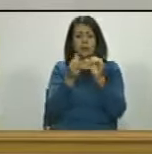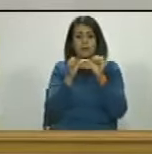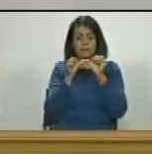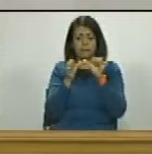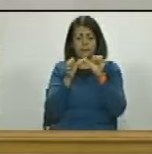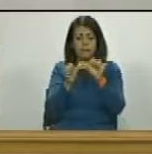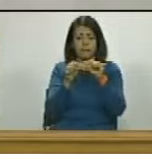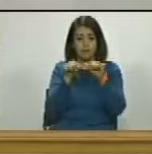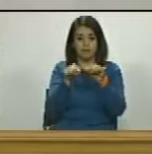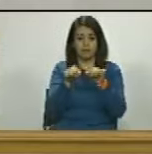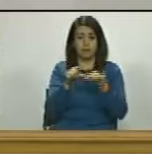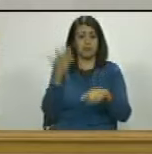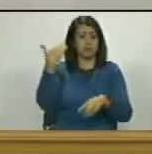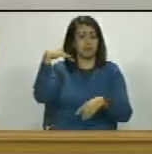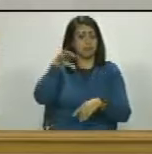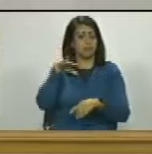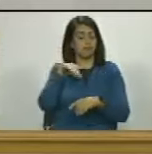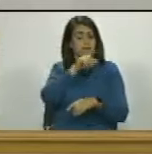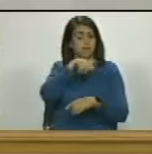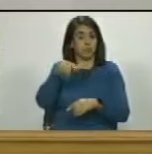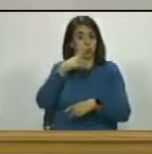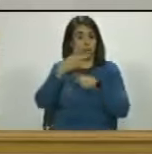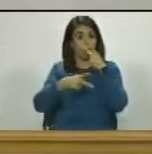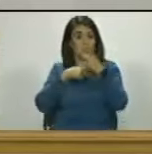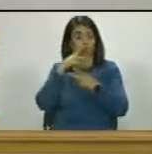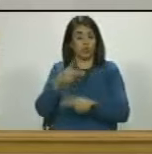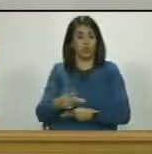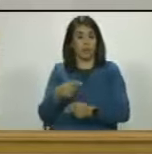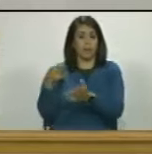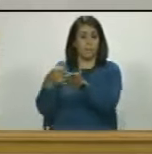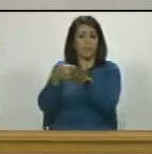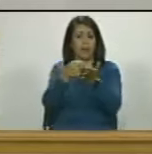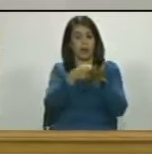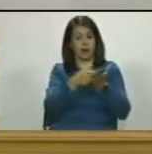a supuestos activistas políticos pagándoles un sueldo